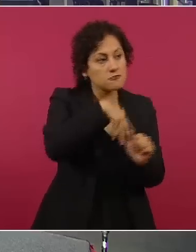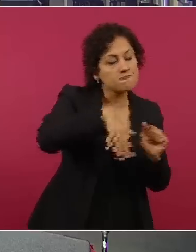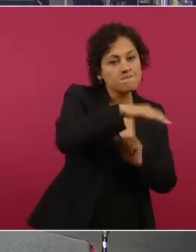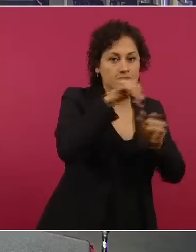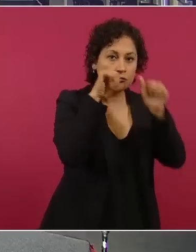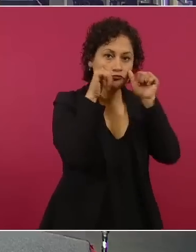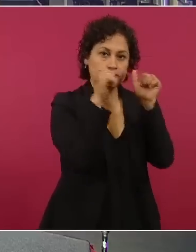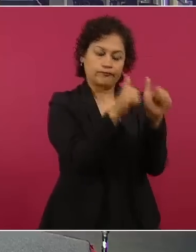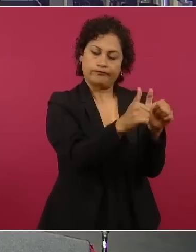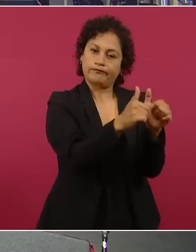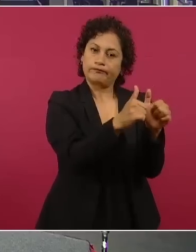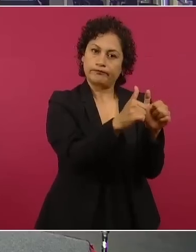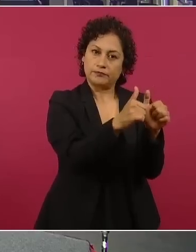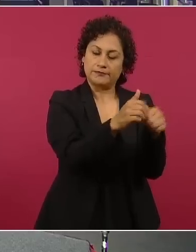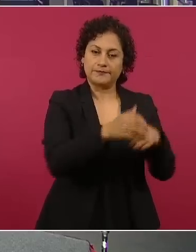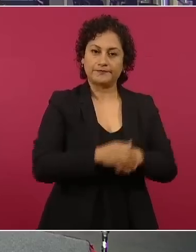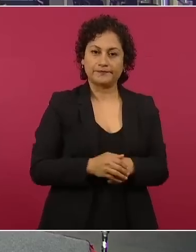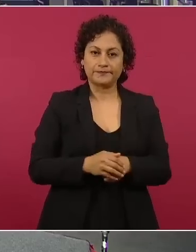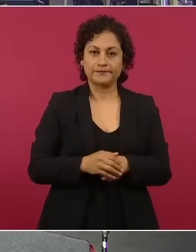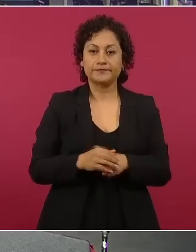intervención, su amigo.